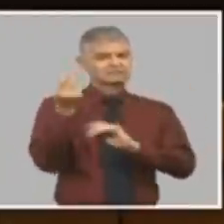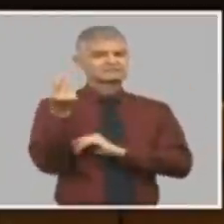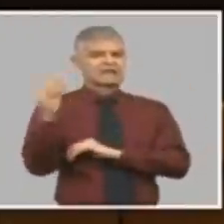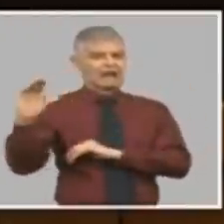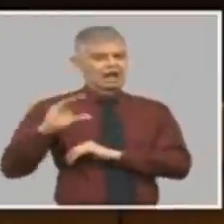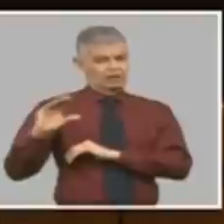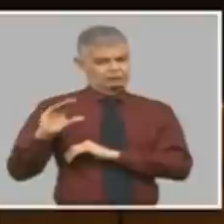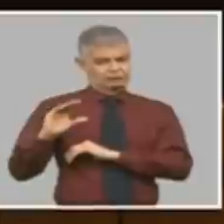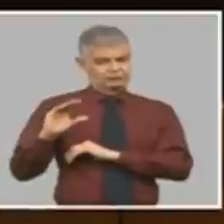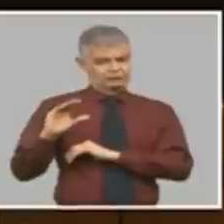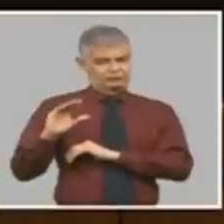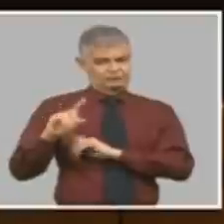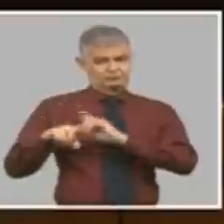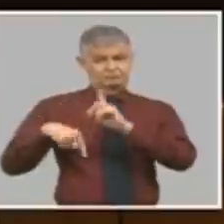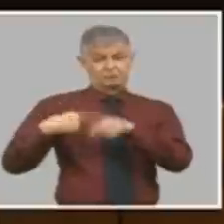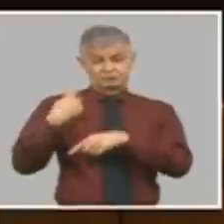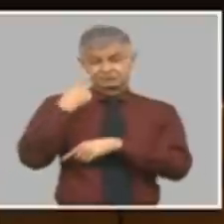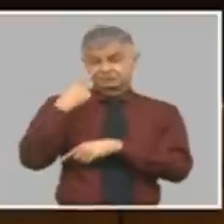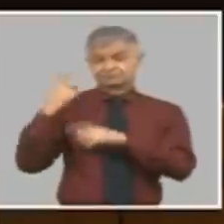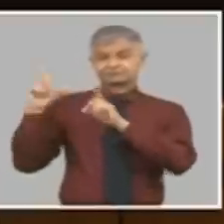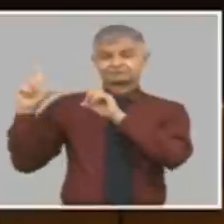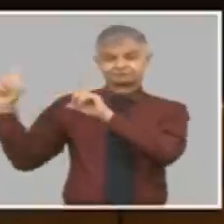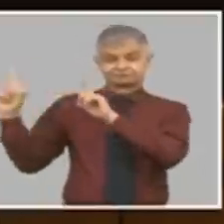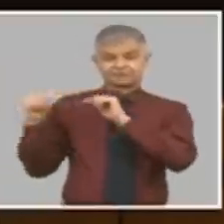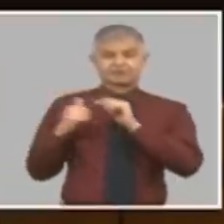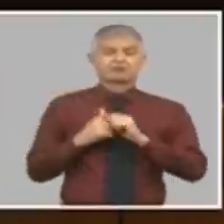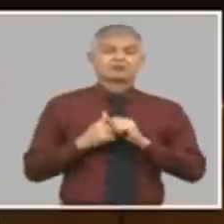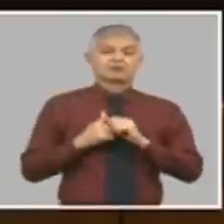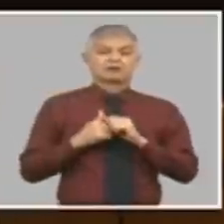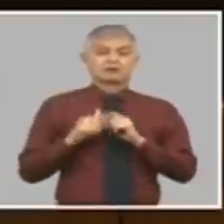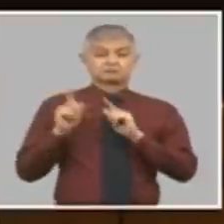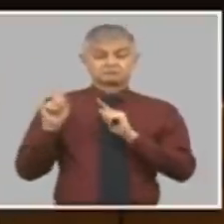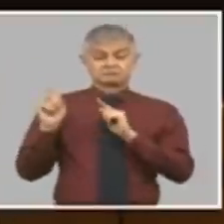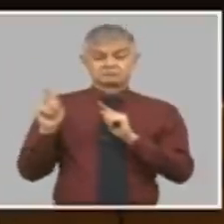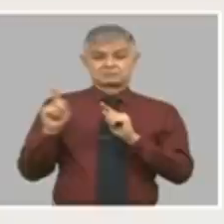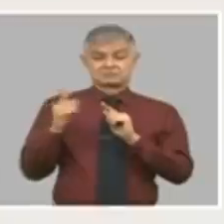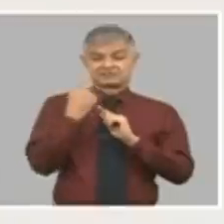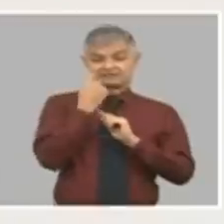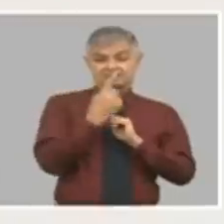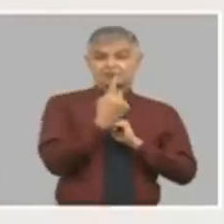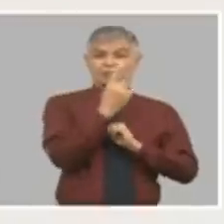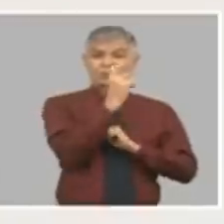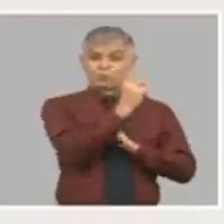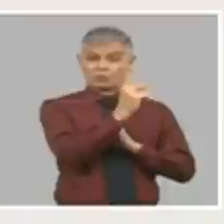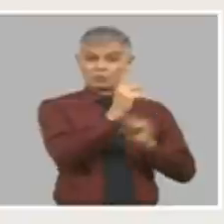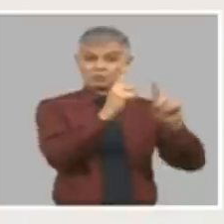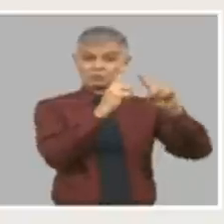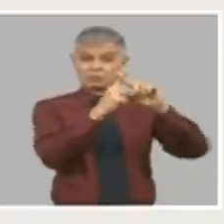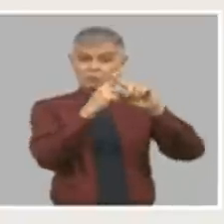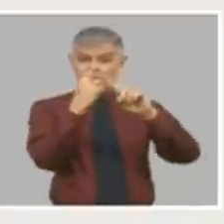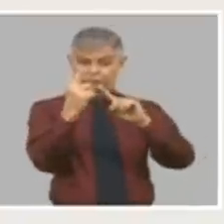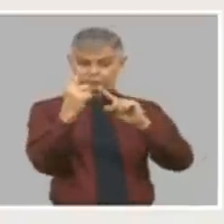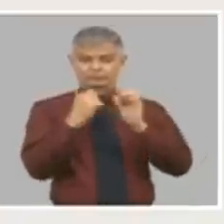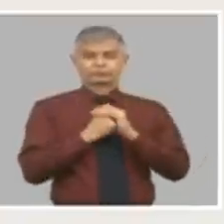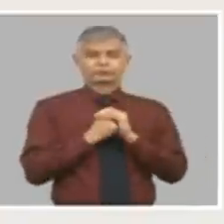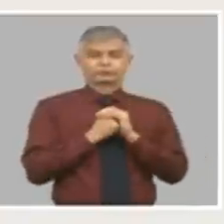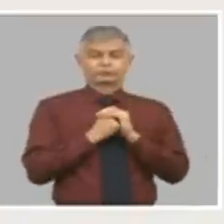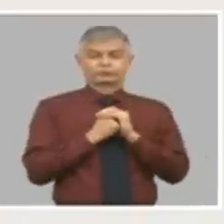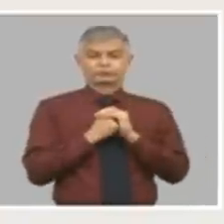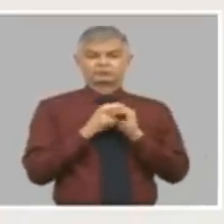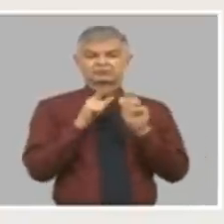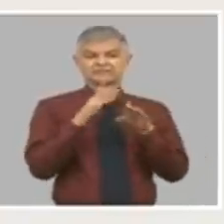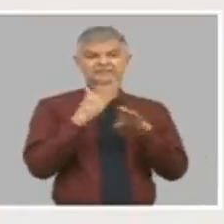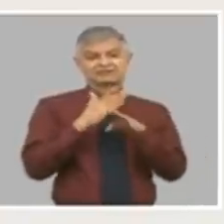entonces en la próxima diapositiva la flecha del uno por uno por ahí para arriba lo que quiere decir